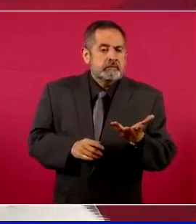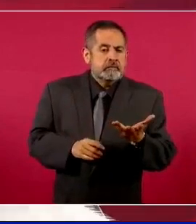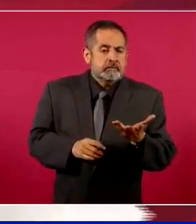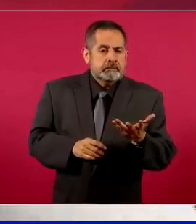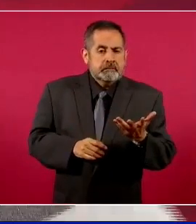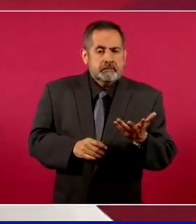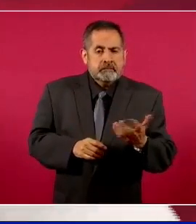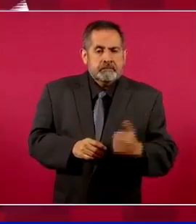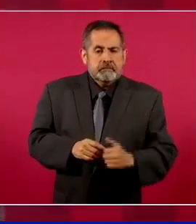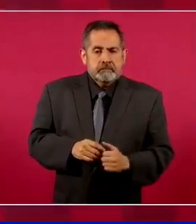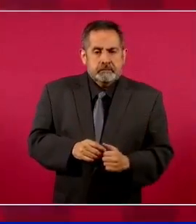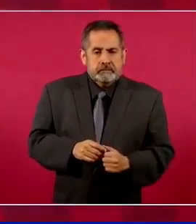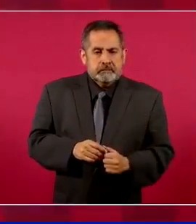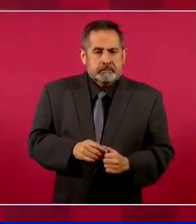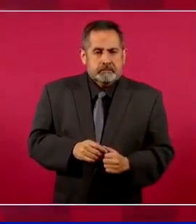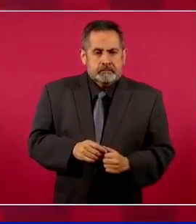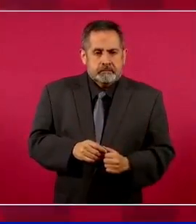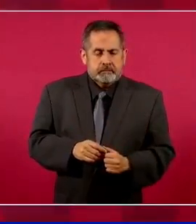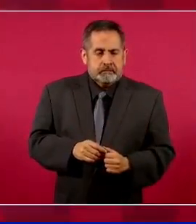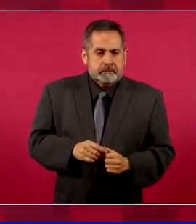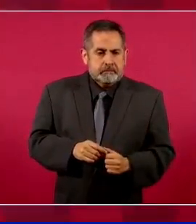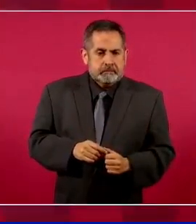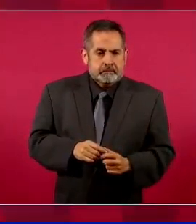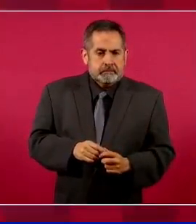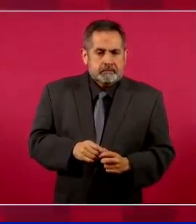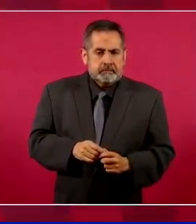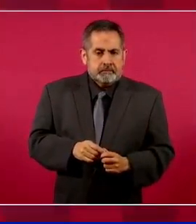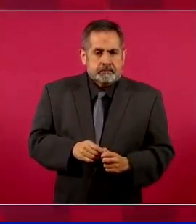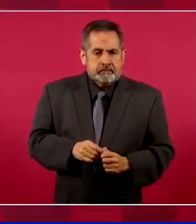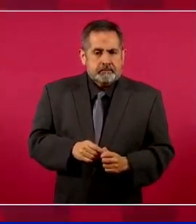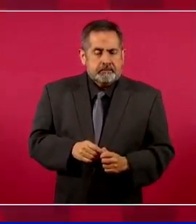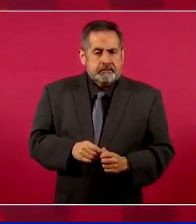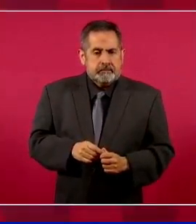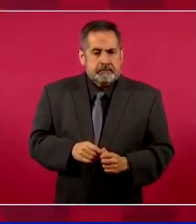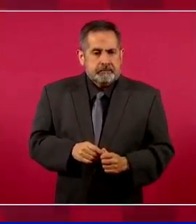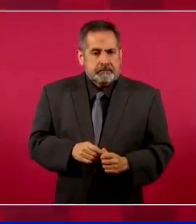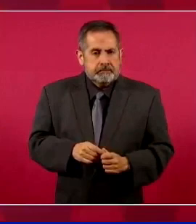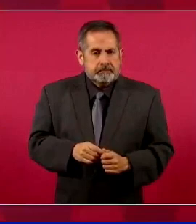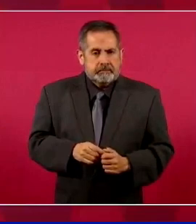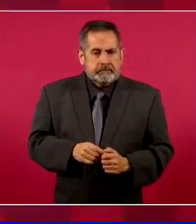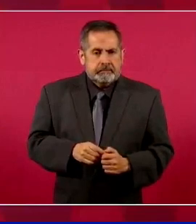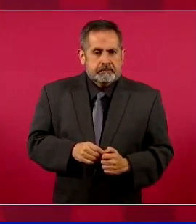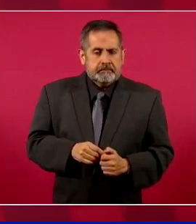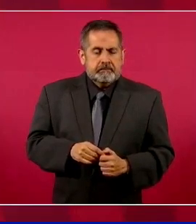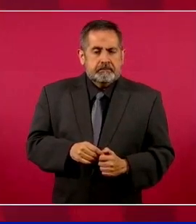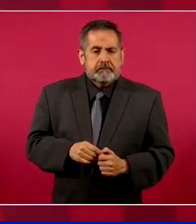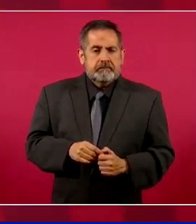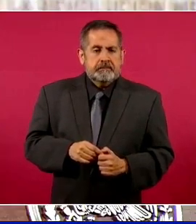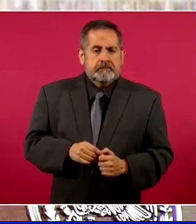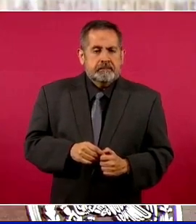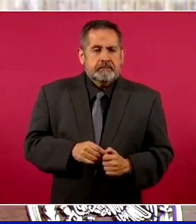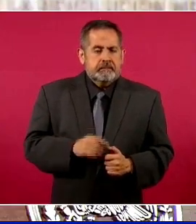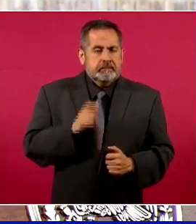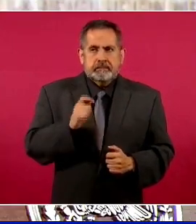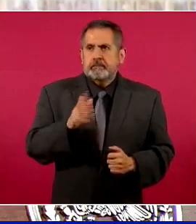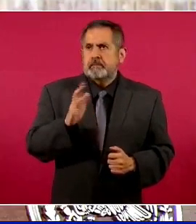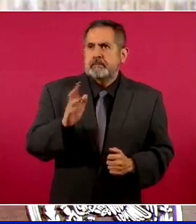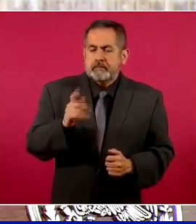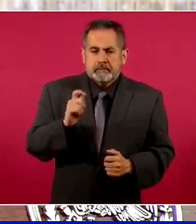una